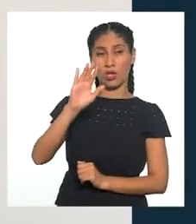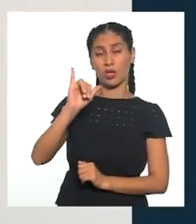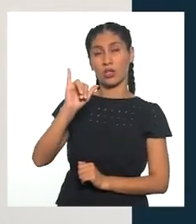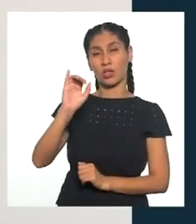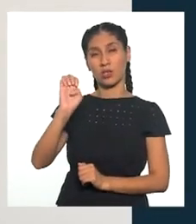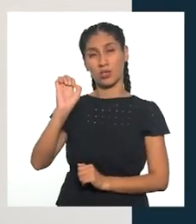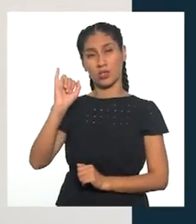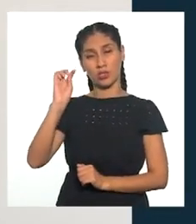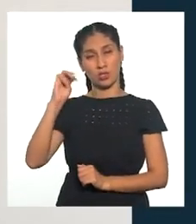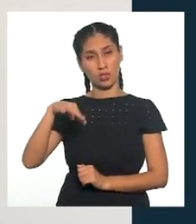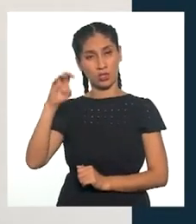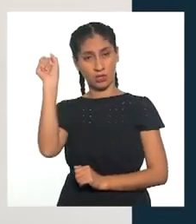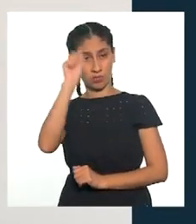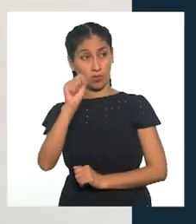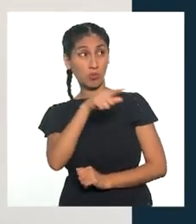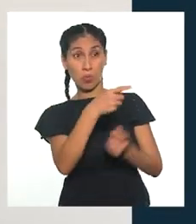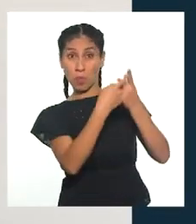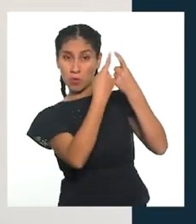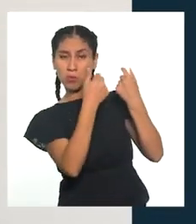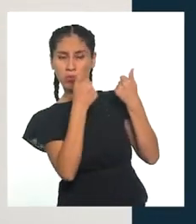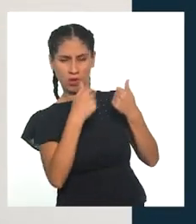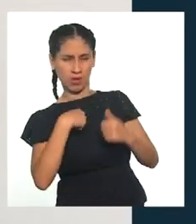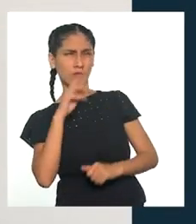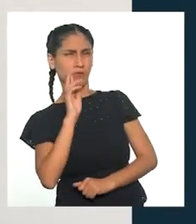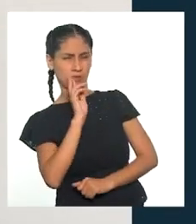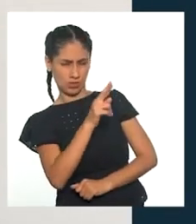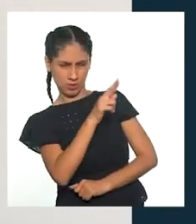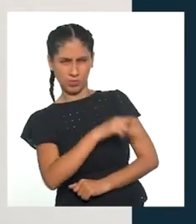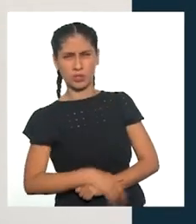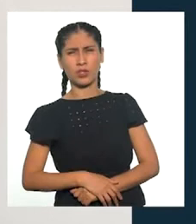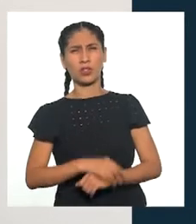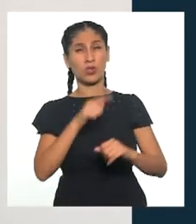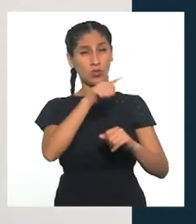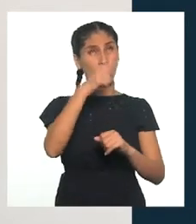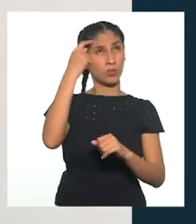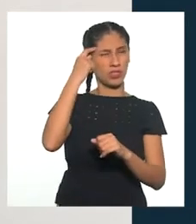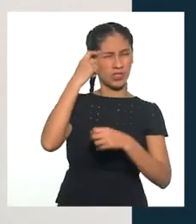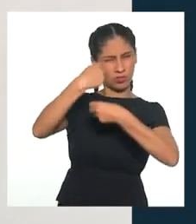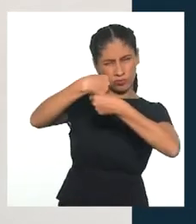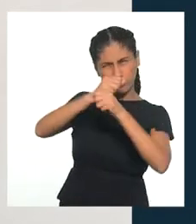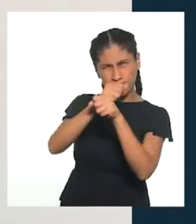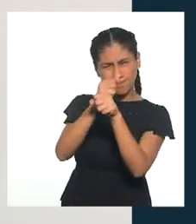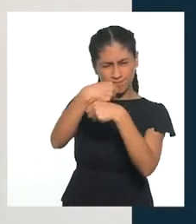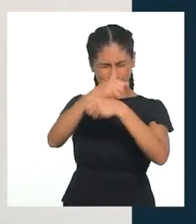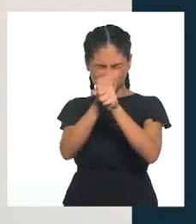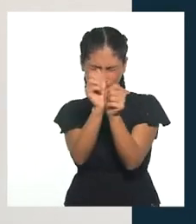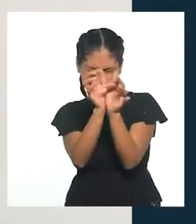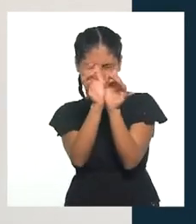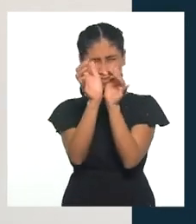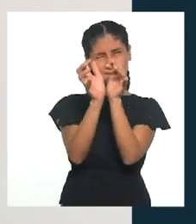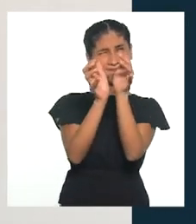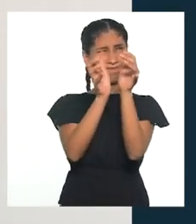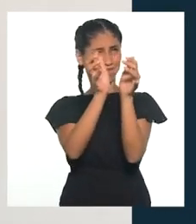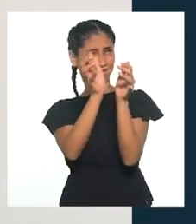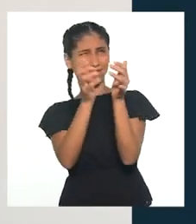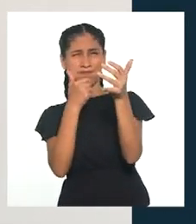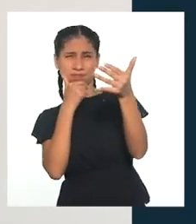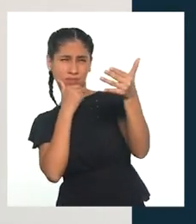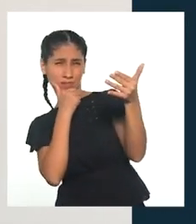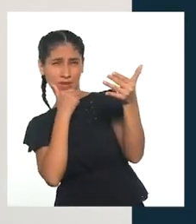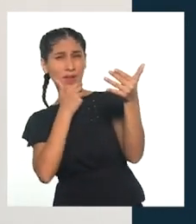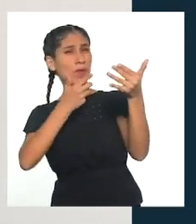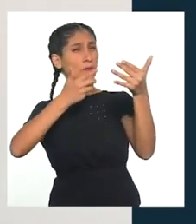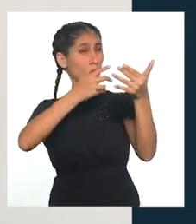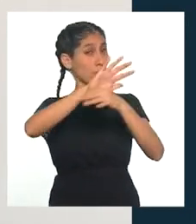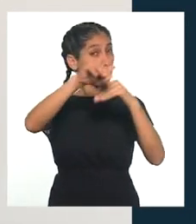gusto contestarte. La creatividad no debe entenderse como un privilegio para los artistas o profesionales afines.